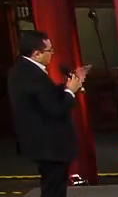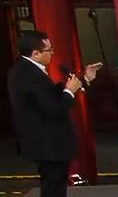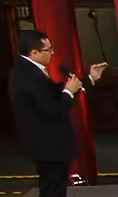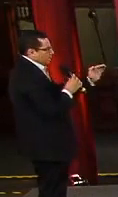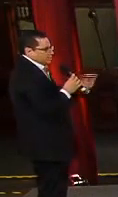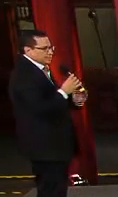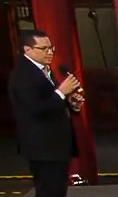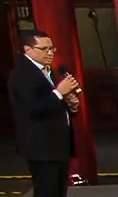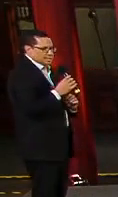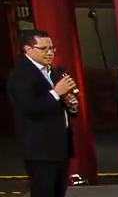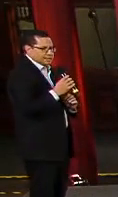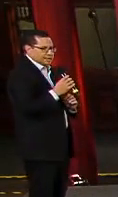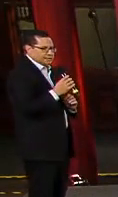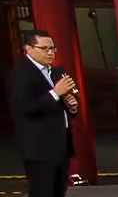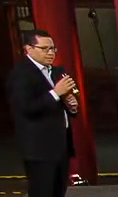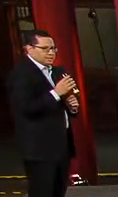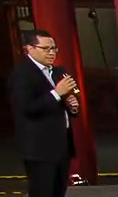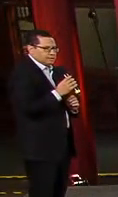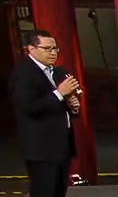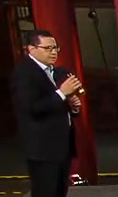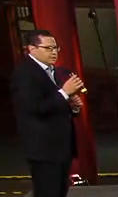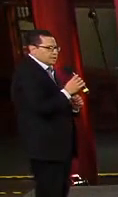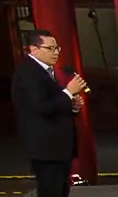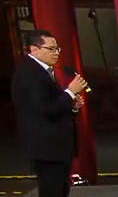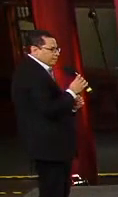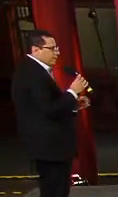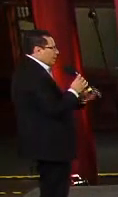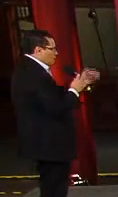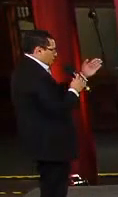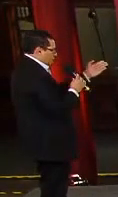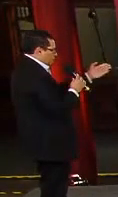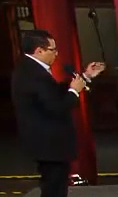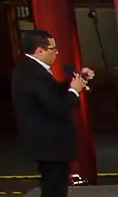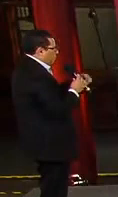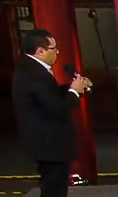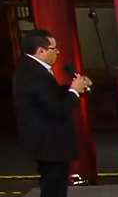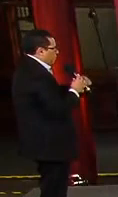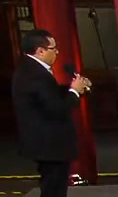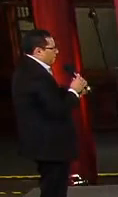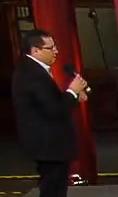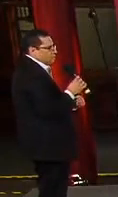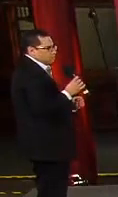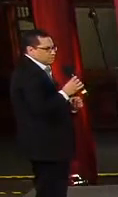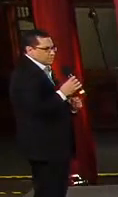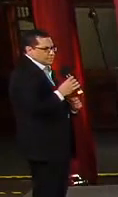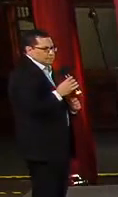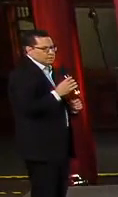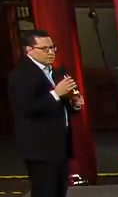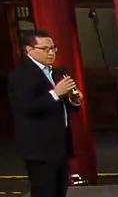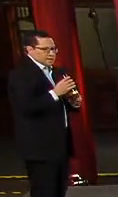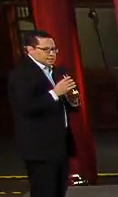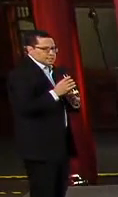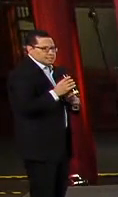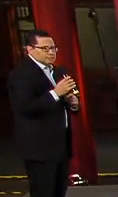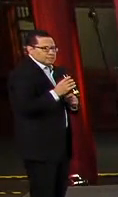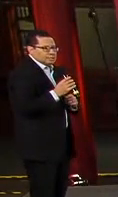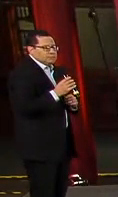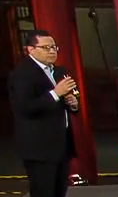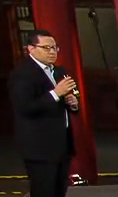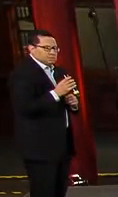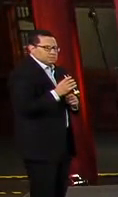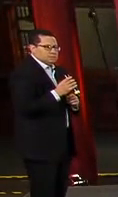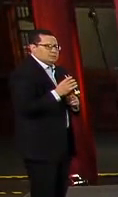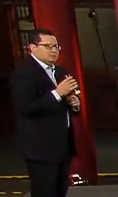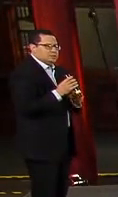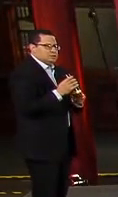está casi, casi ya acercándose a la región europea, aunque la región europea todavía sigue concentrando casi el 51